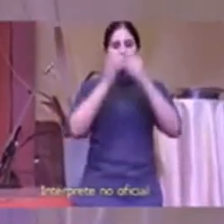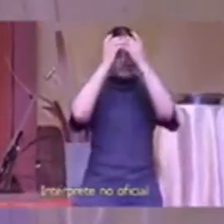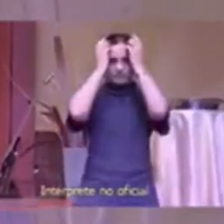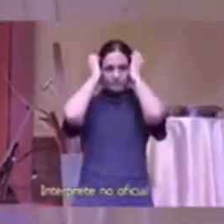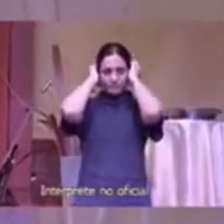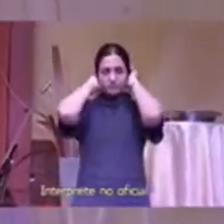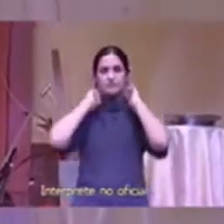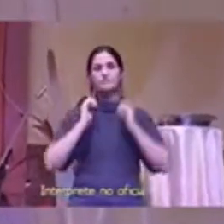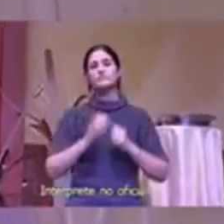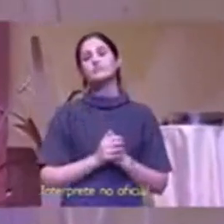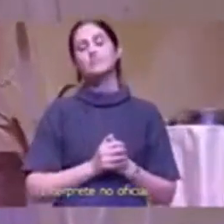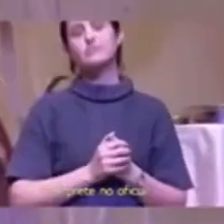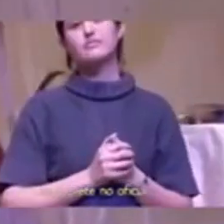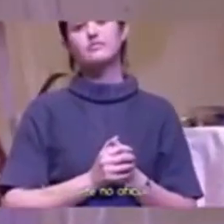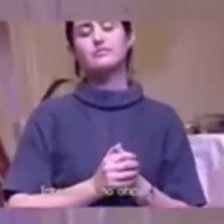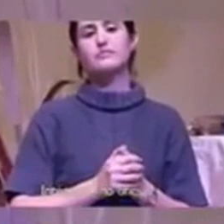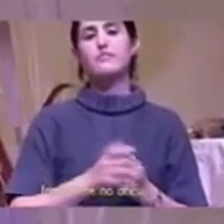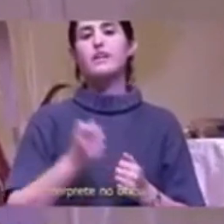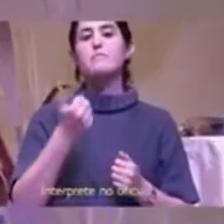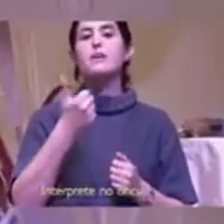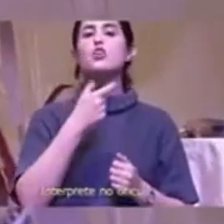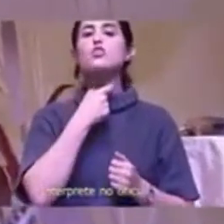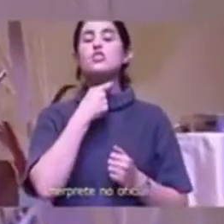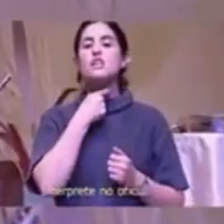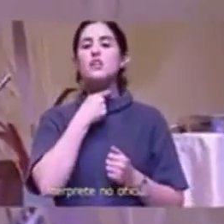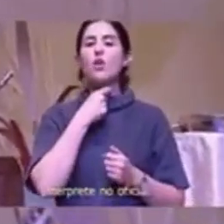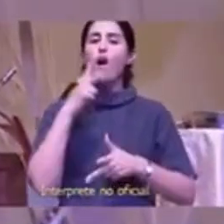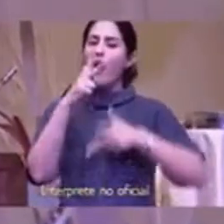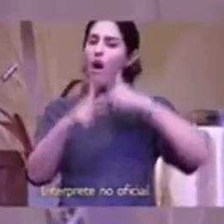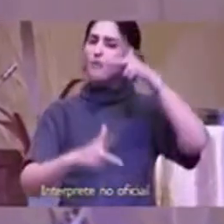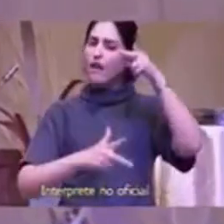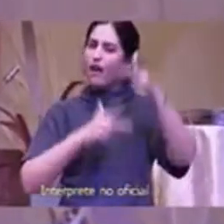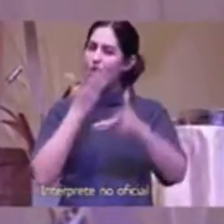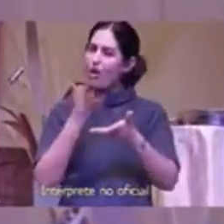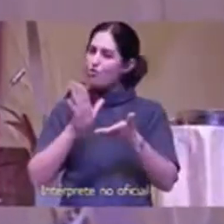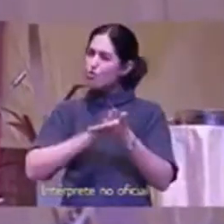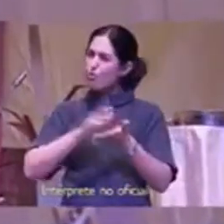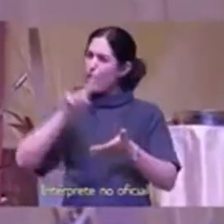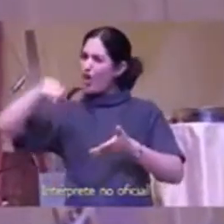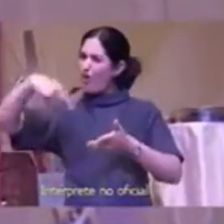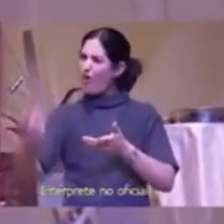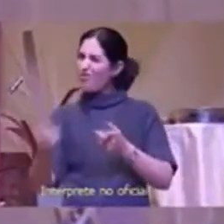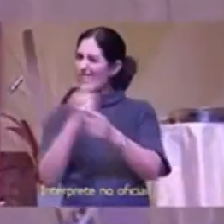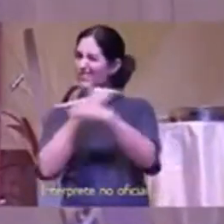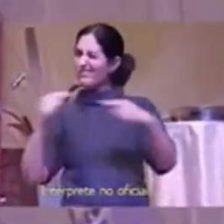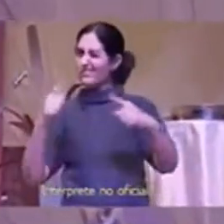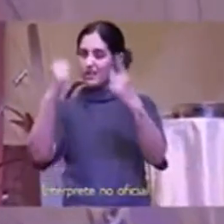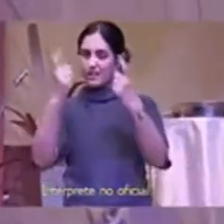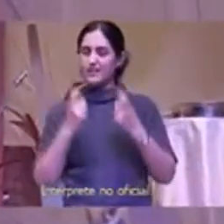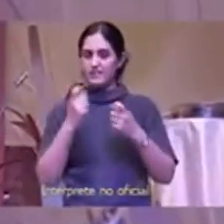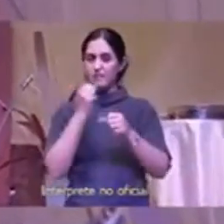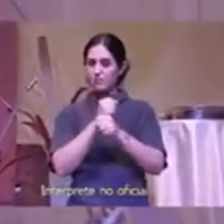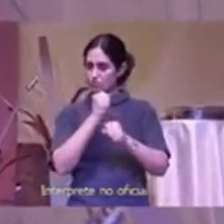sombra que todavía existe donde también